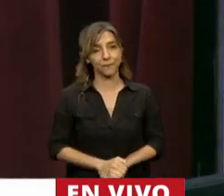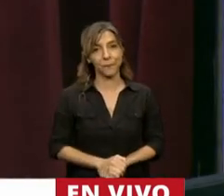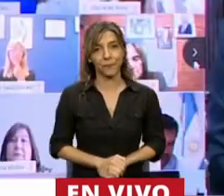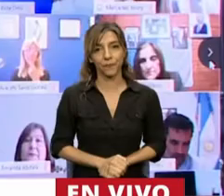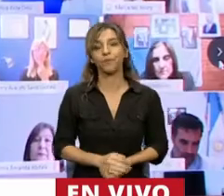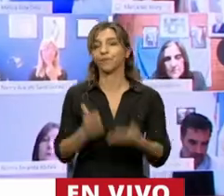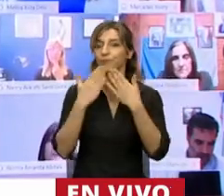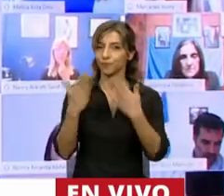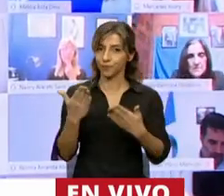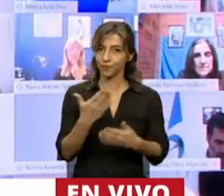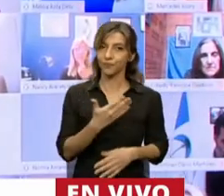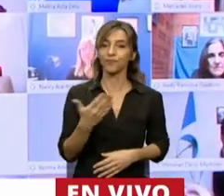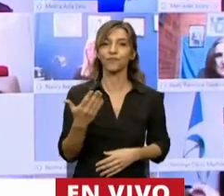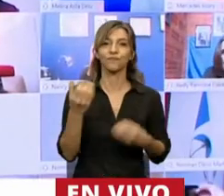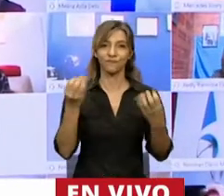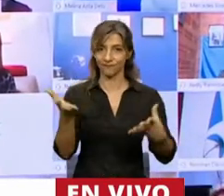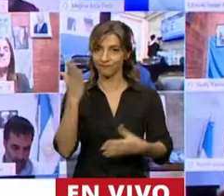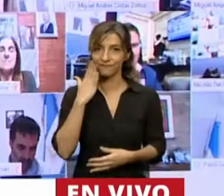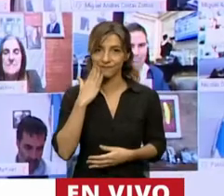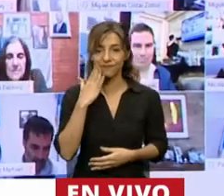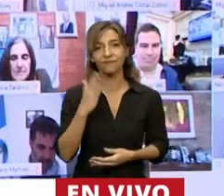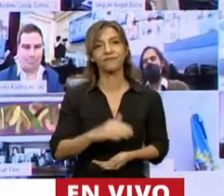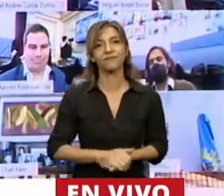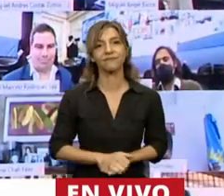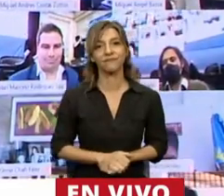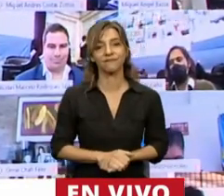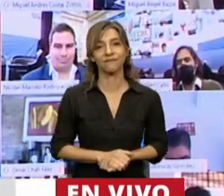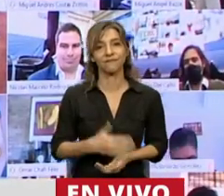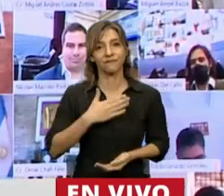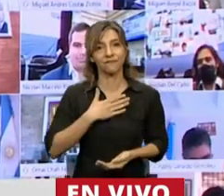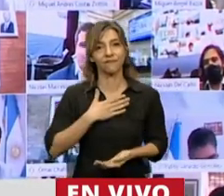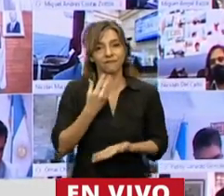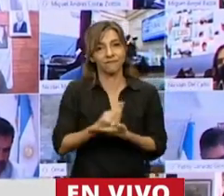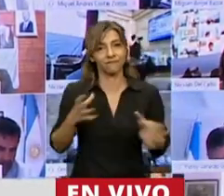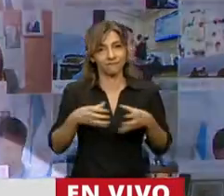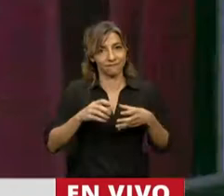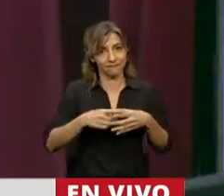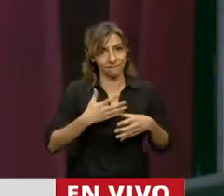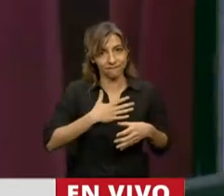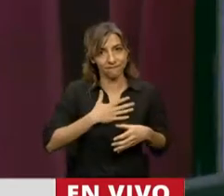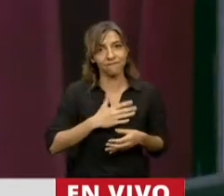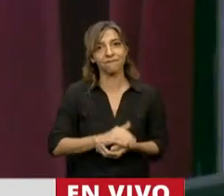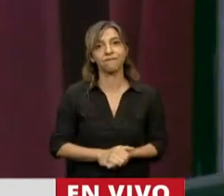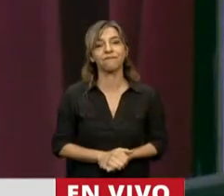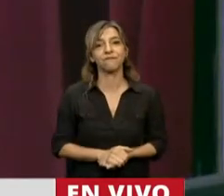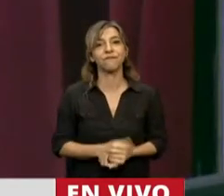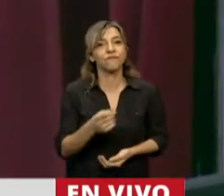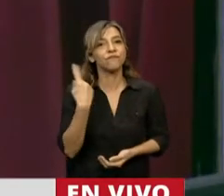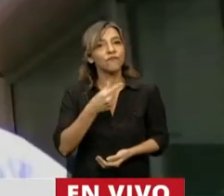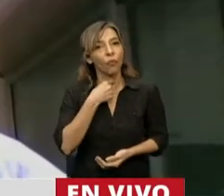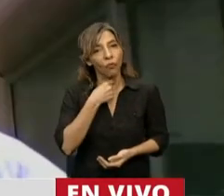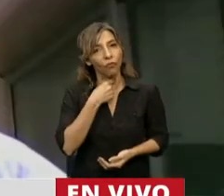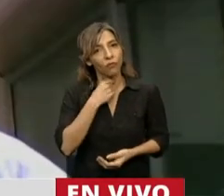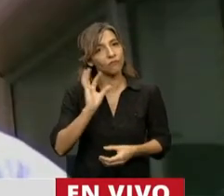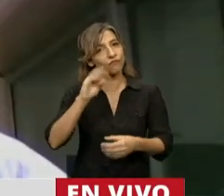Muchas gracias. Buenas tardes. En nombre del Interbloque General, queremos sumarnos a